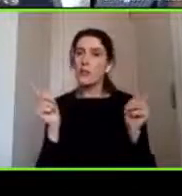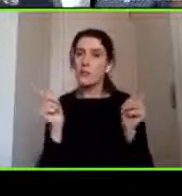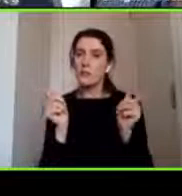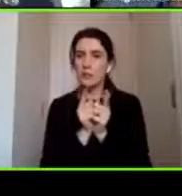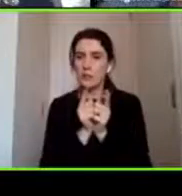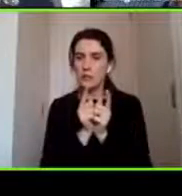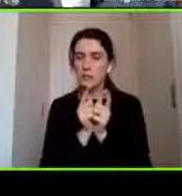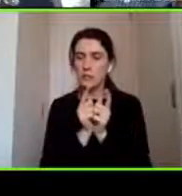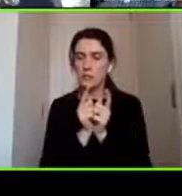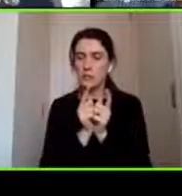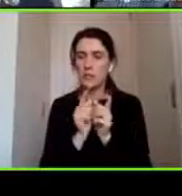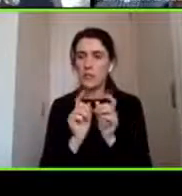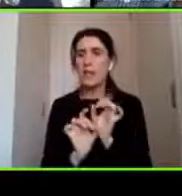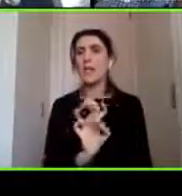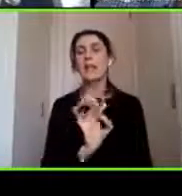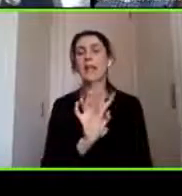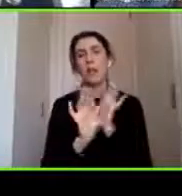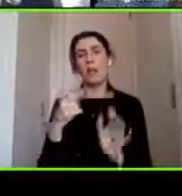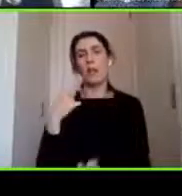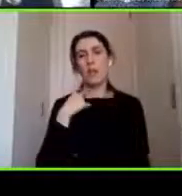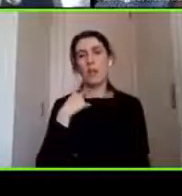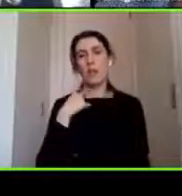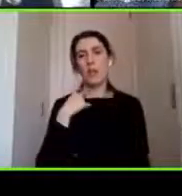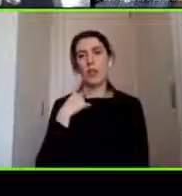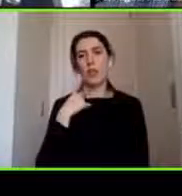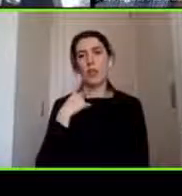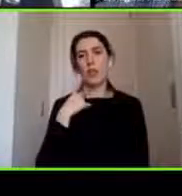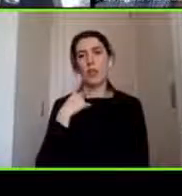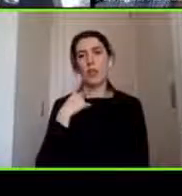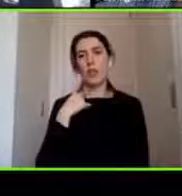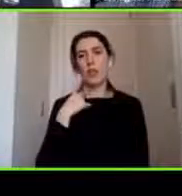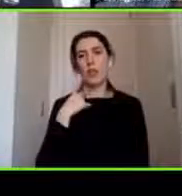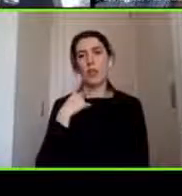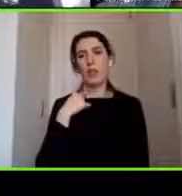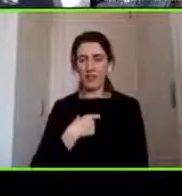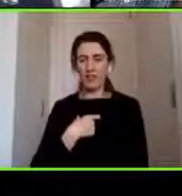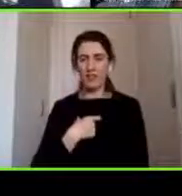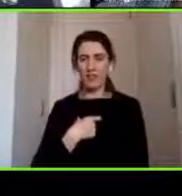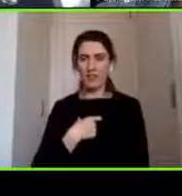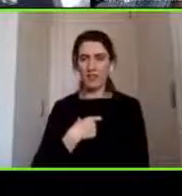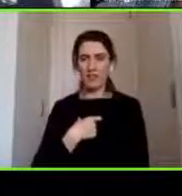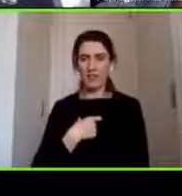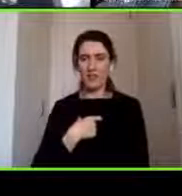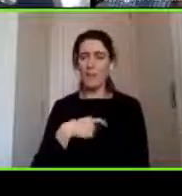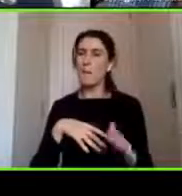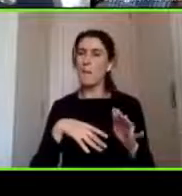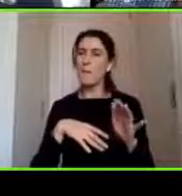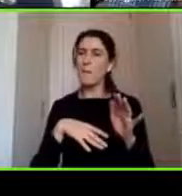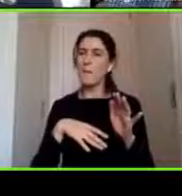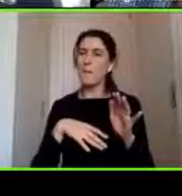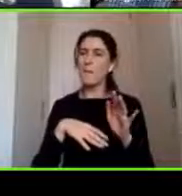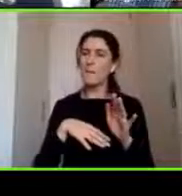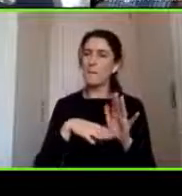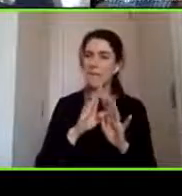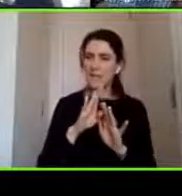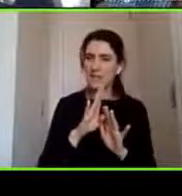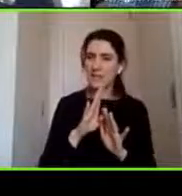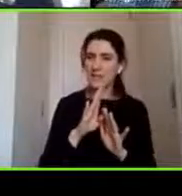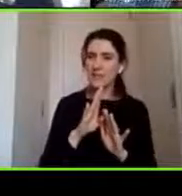claramente va a afectar a ver más que la personalidad en sí lo que yo decía antes es que puede tener un impacto